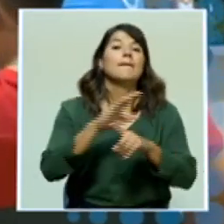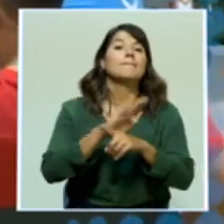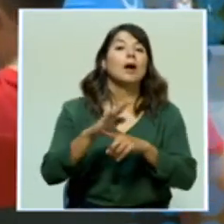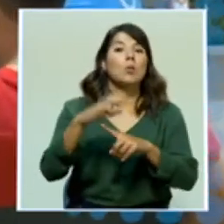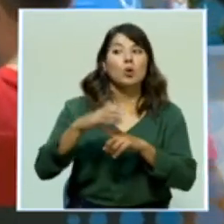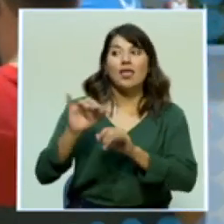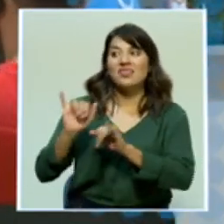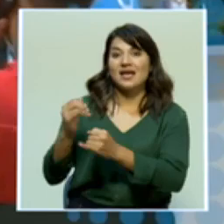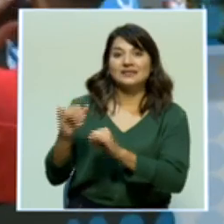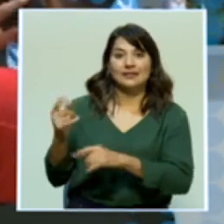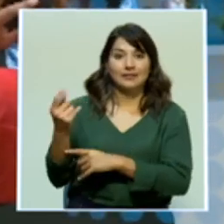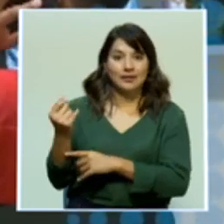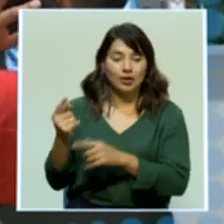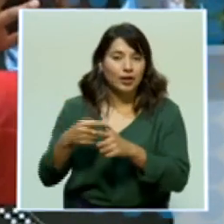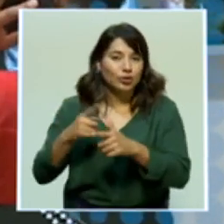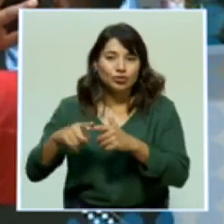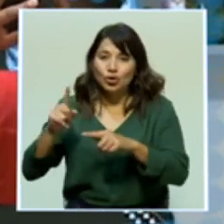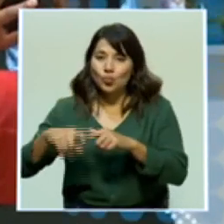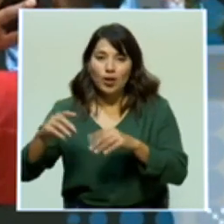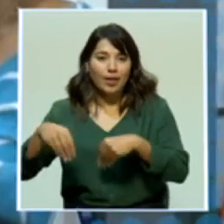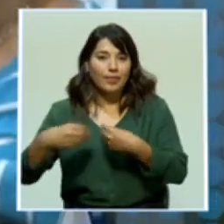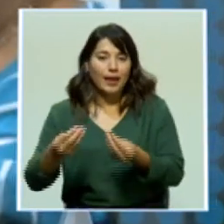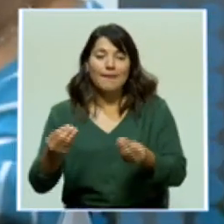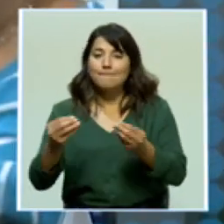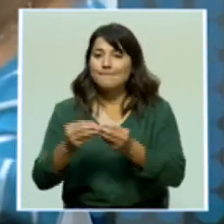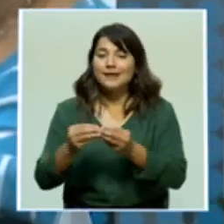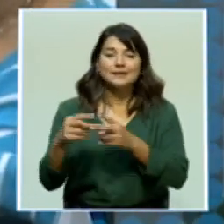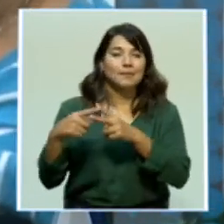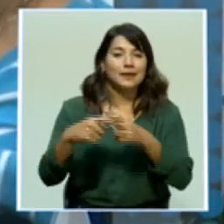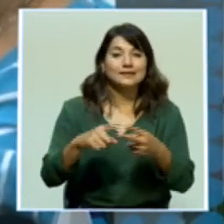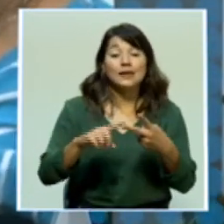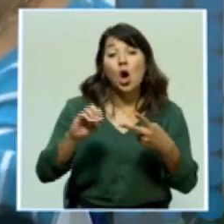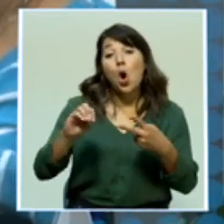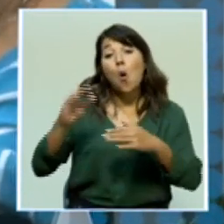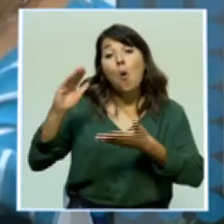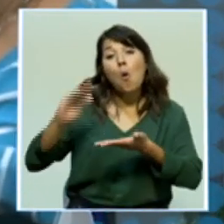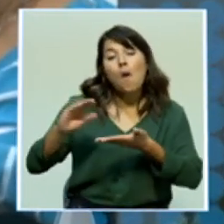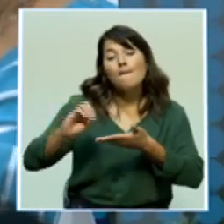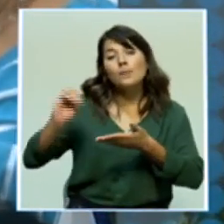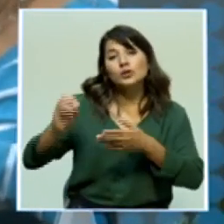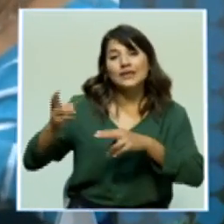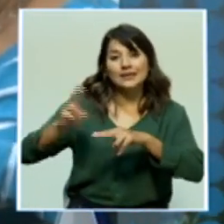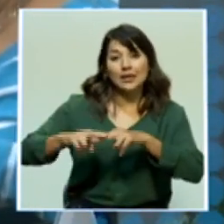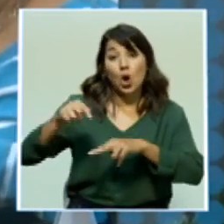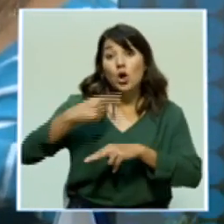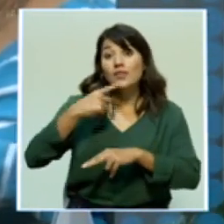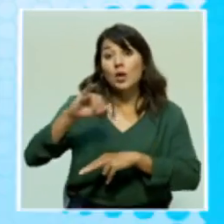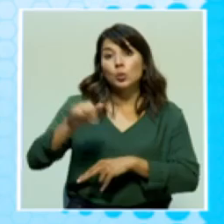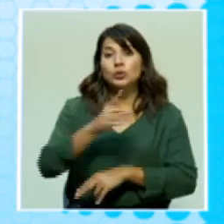entidad y afectaría la oferta de créditos y tasas de interés. Así lo anunció hoy su Junta Directiva.